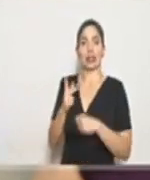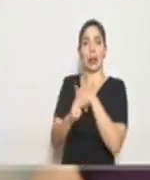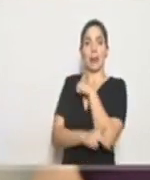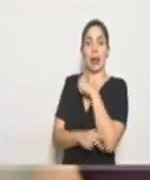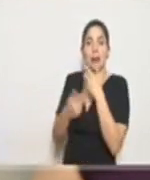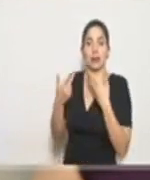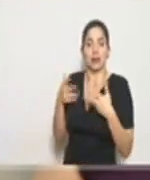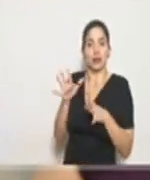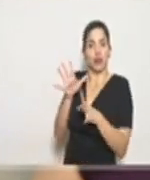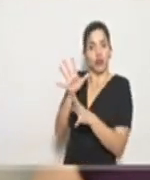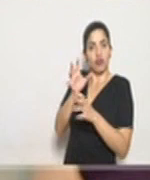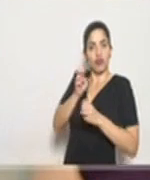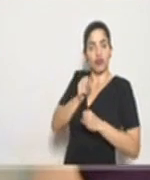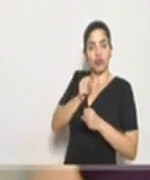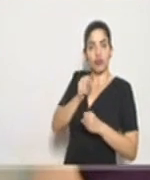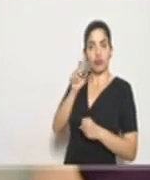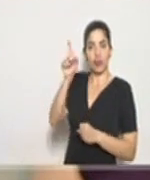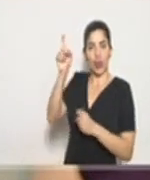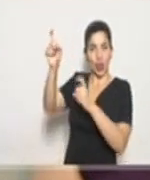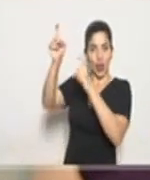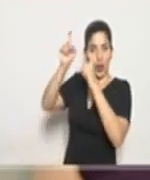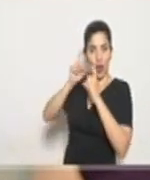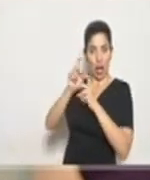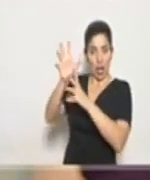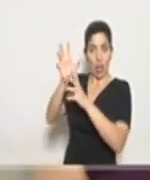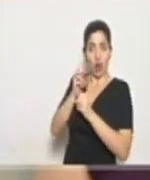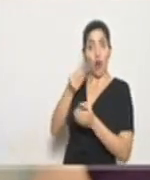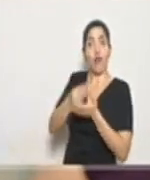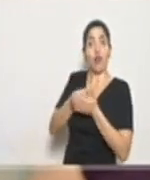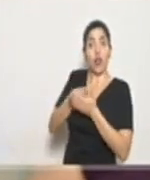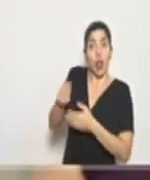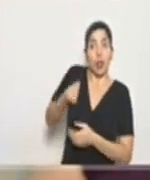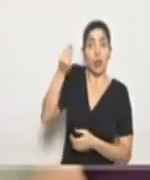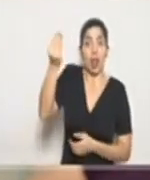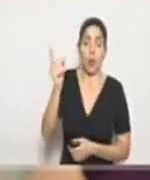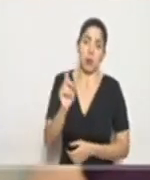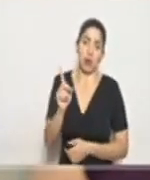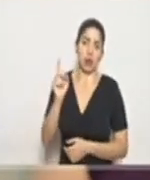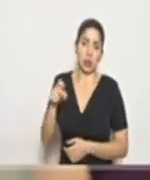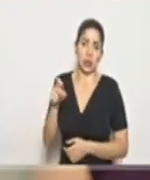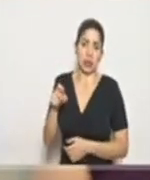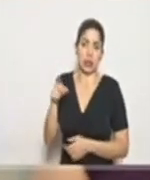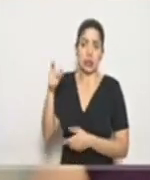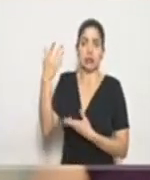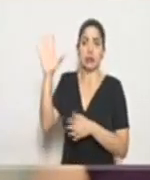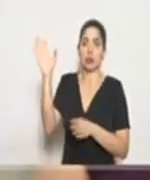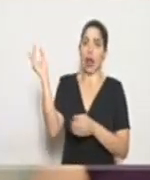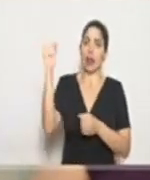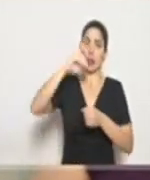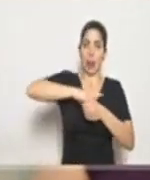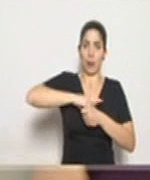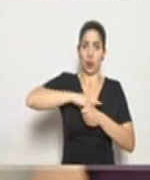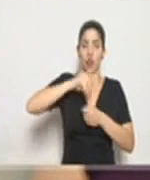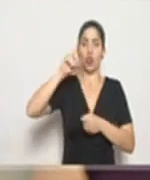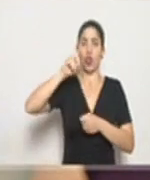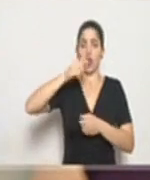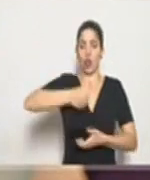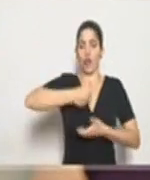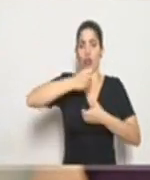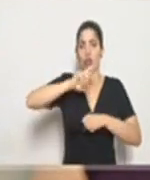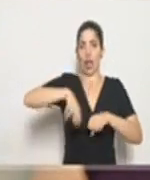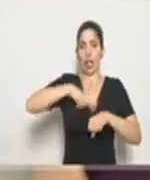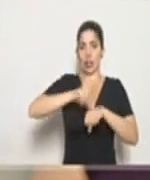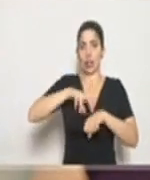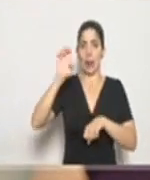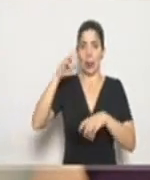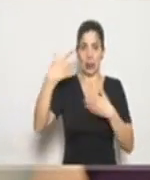recibido la donación, son fondos no reembolsables que ya están debidamente depositados en el Fondo Nacional de Emergencia